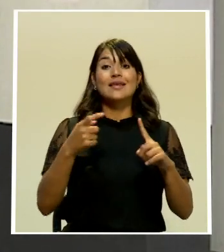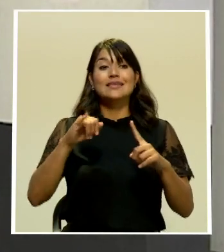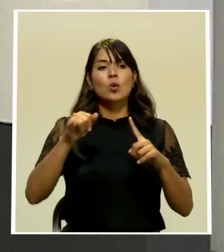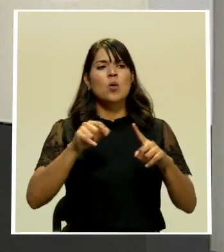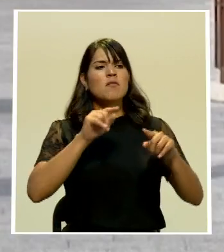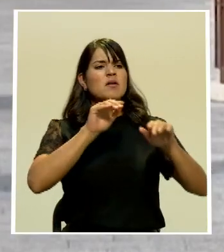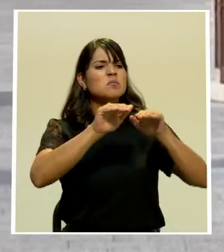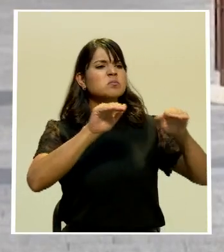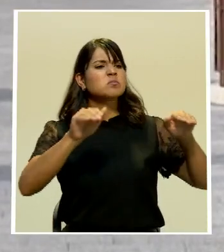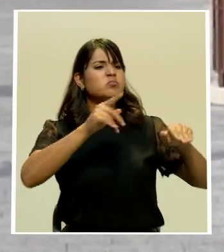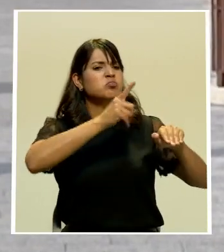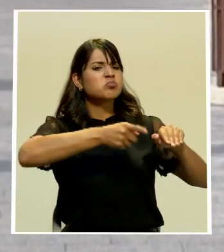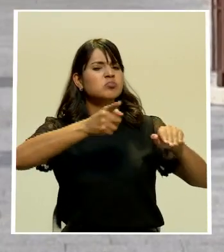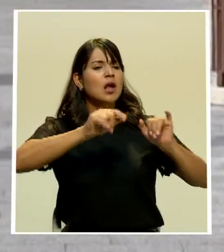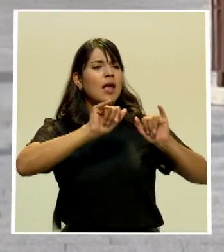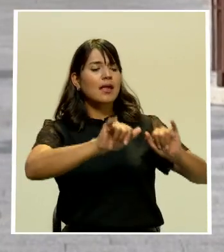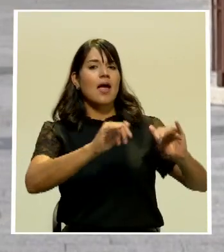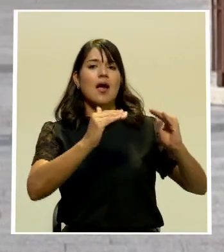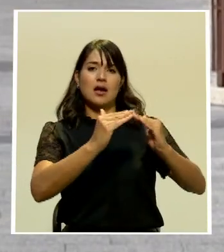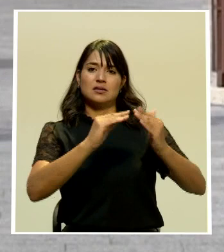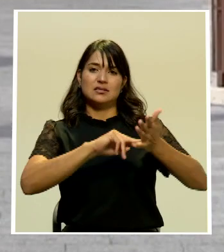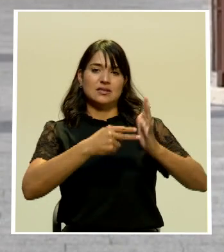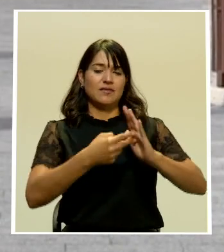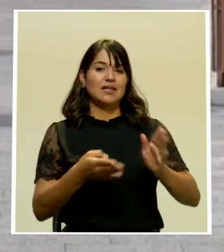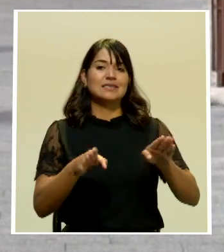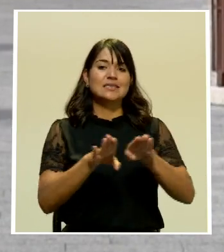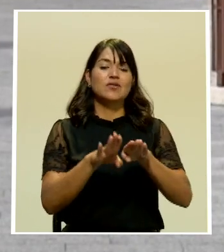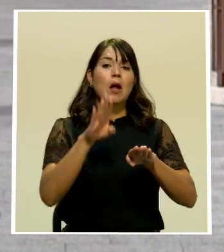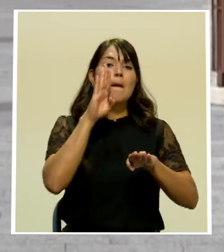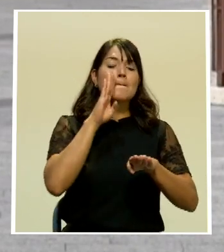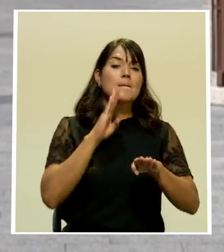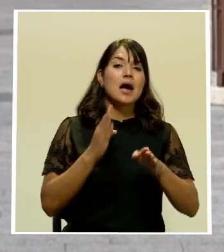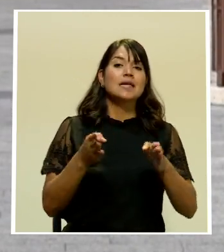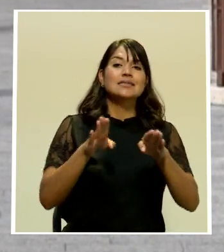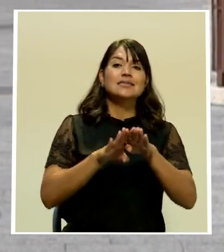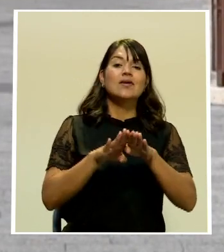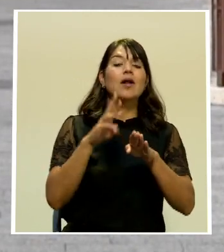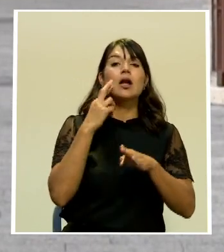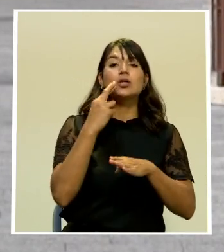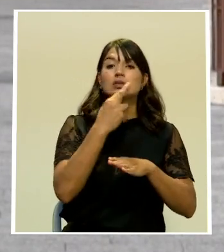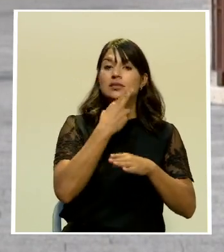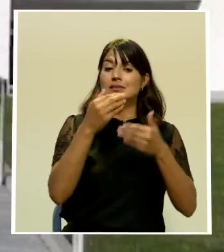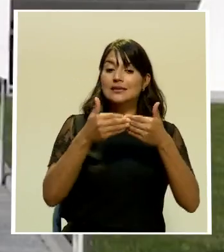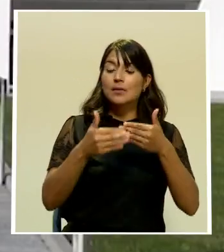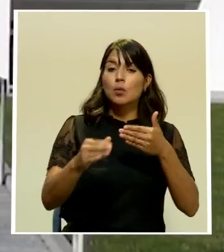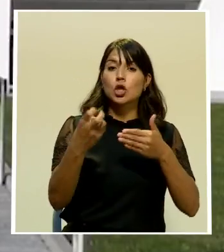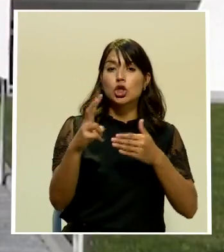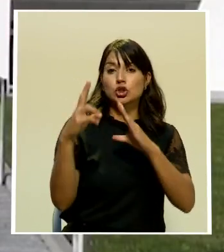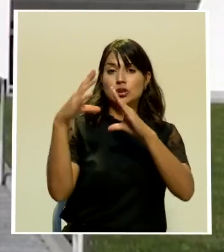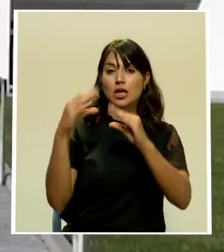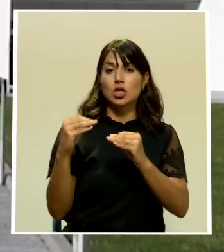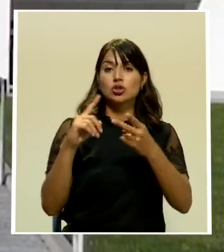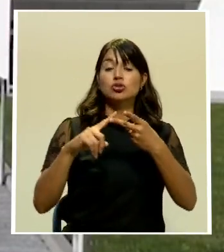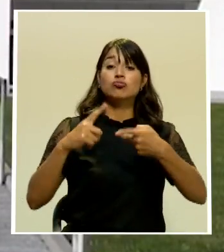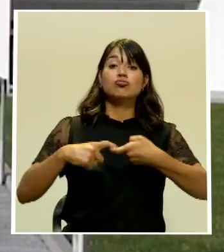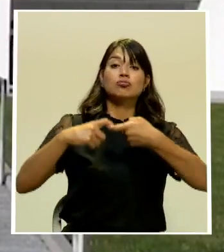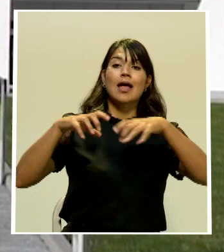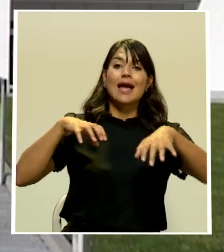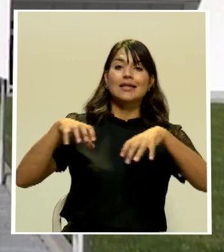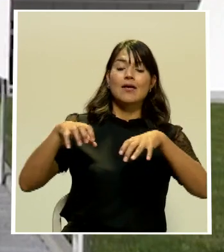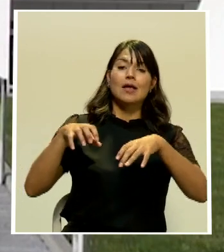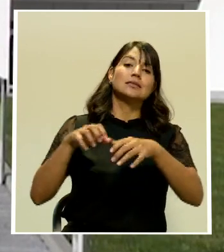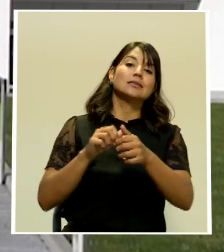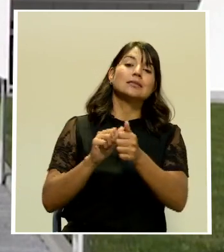medida que se suma al cierre de bares y restaurantes a partir de la medianoche y la suspensión de las actividades deportivas no